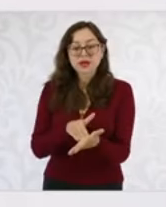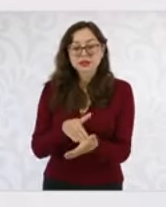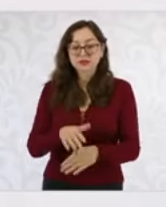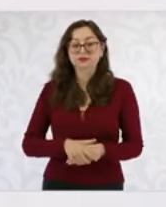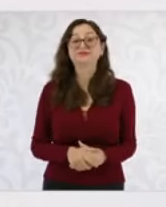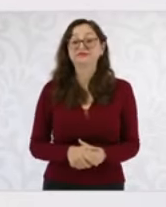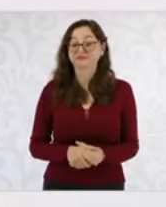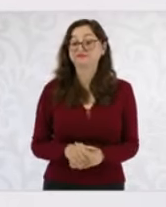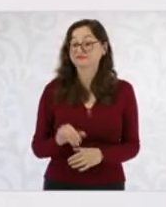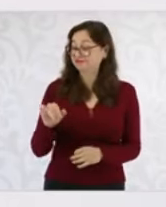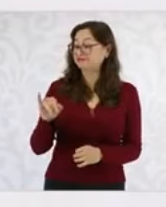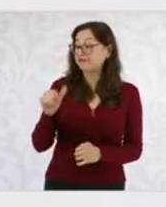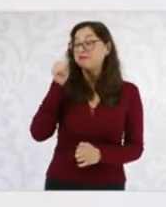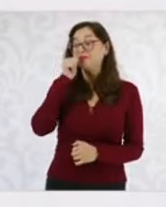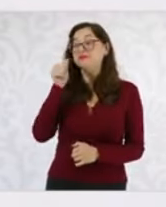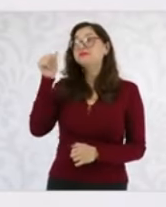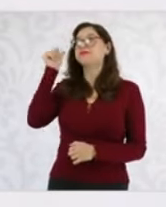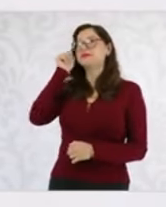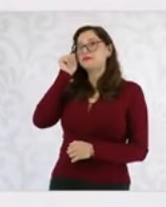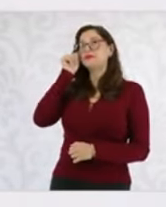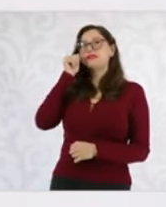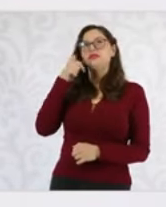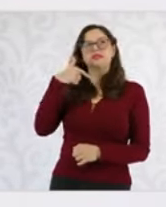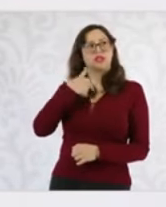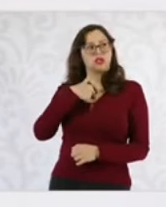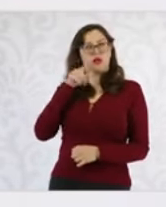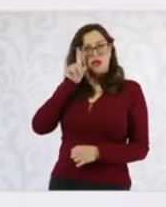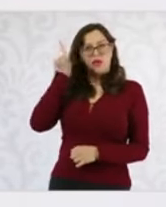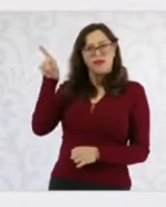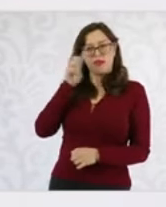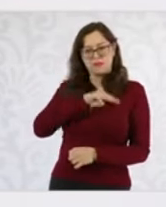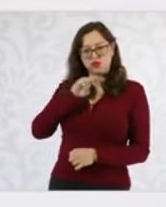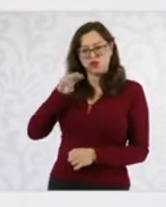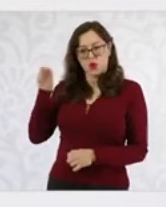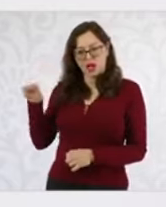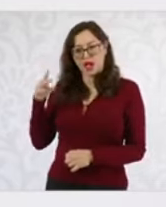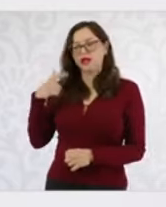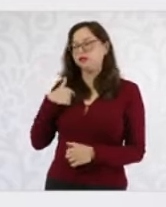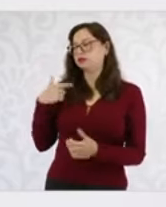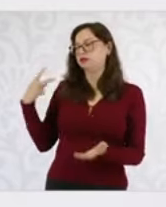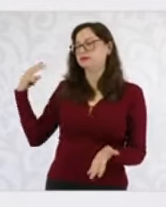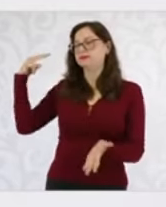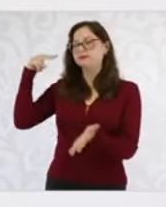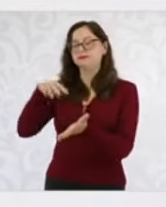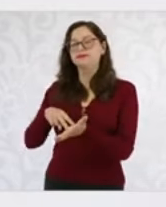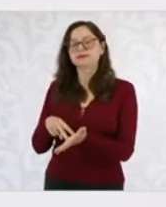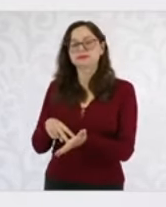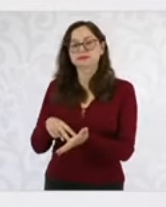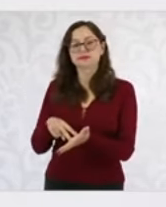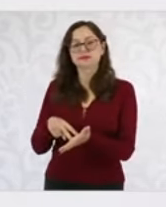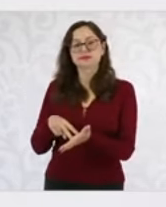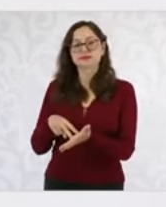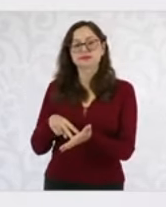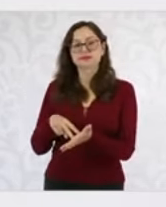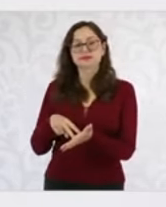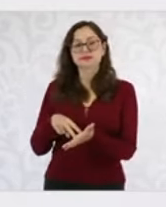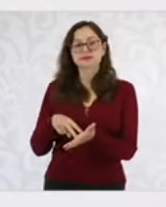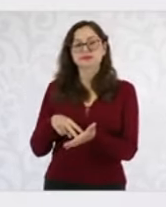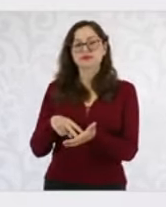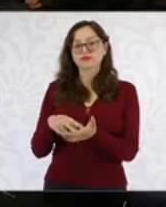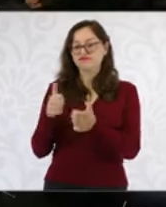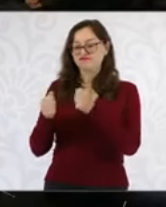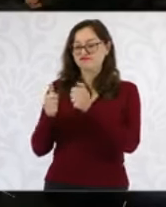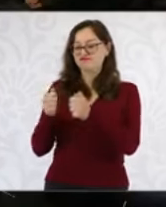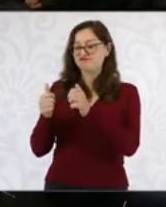Michoacán, ahí en el municipio de Álvaro Obregón, y me enviaron un